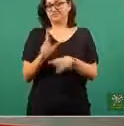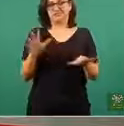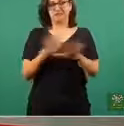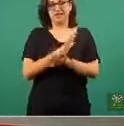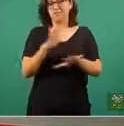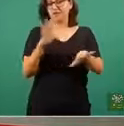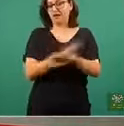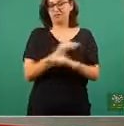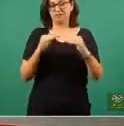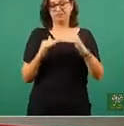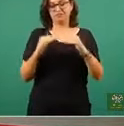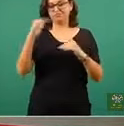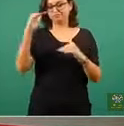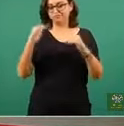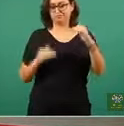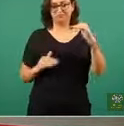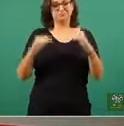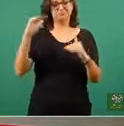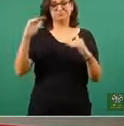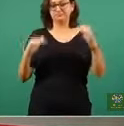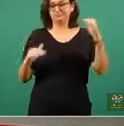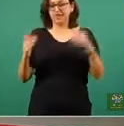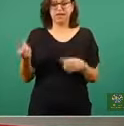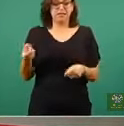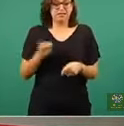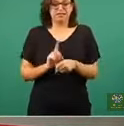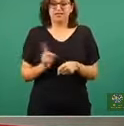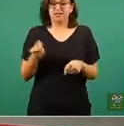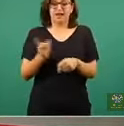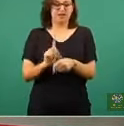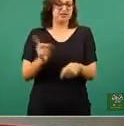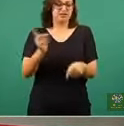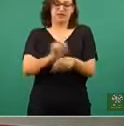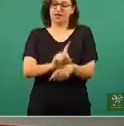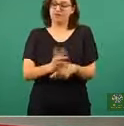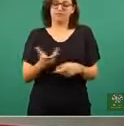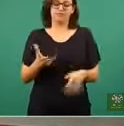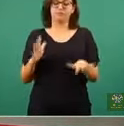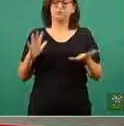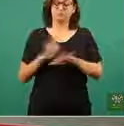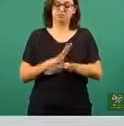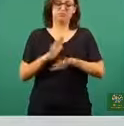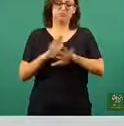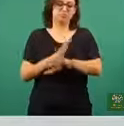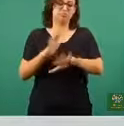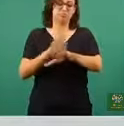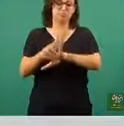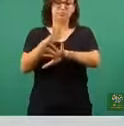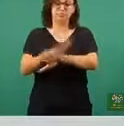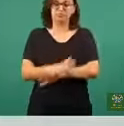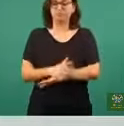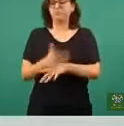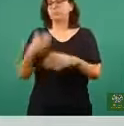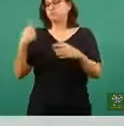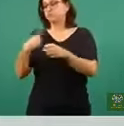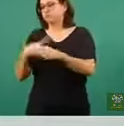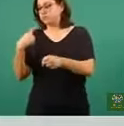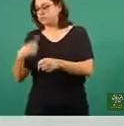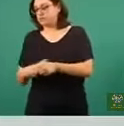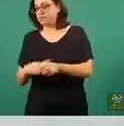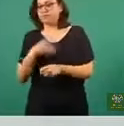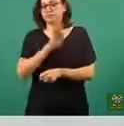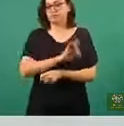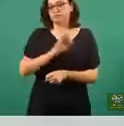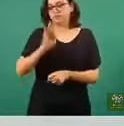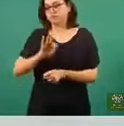porque precisamente todos los días hacemos cortes y la redistribución de los casos que se van incluyendo y graficando por